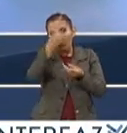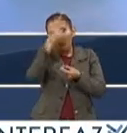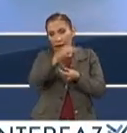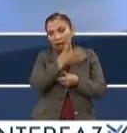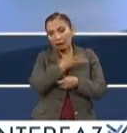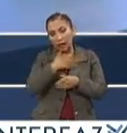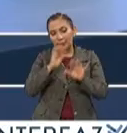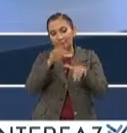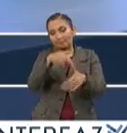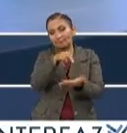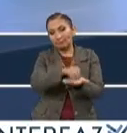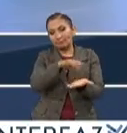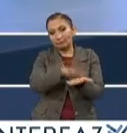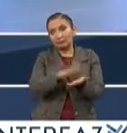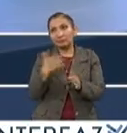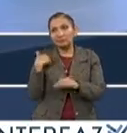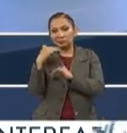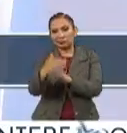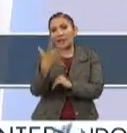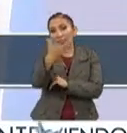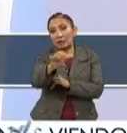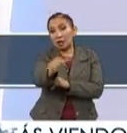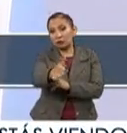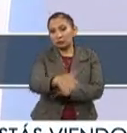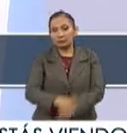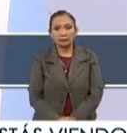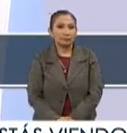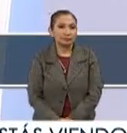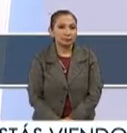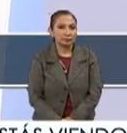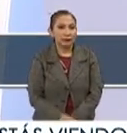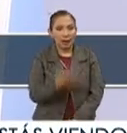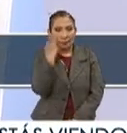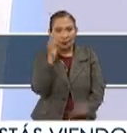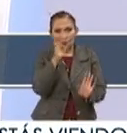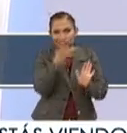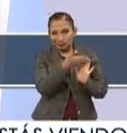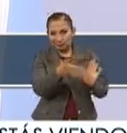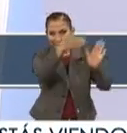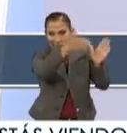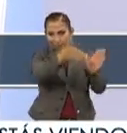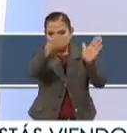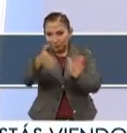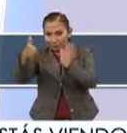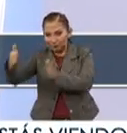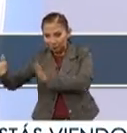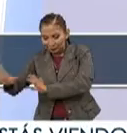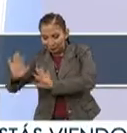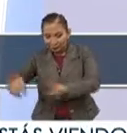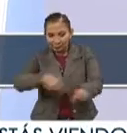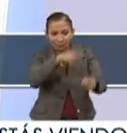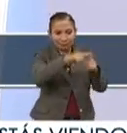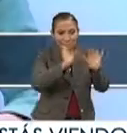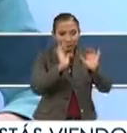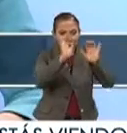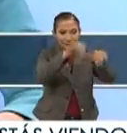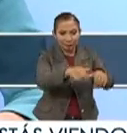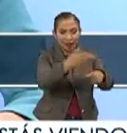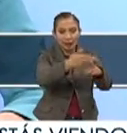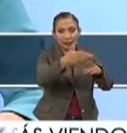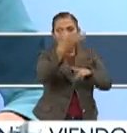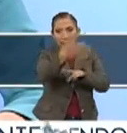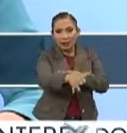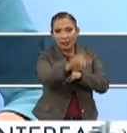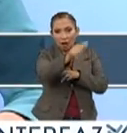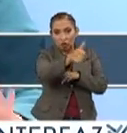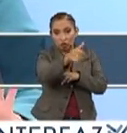para lo cual tendrán que inscribirse a la ciudadanía a más tardar el 10 de agosto. Ok, a ver, entonces déjame ir por partes. Nos inscribimos hasta el 10 de